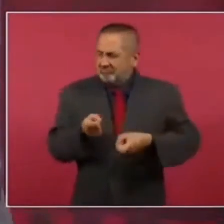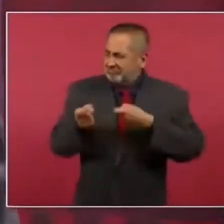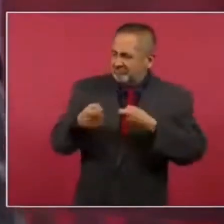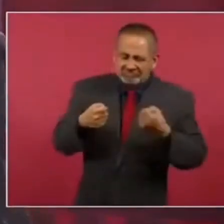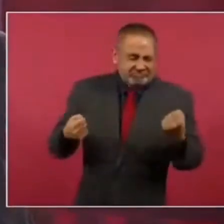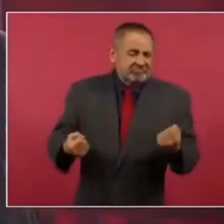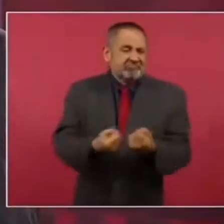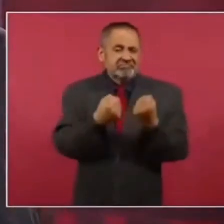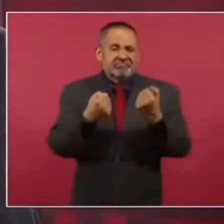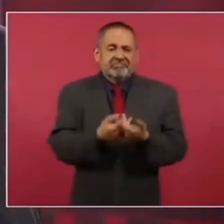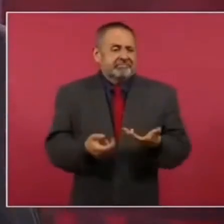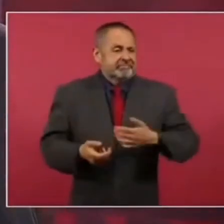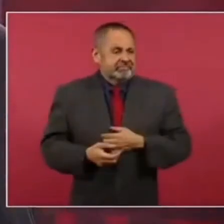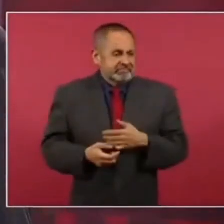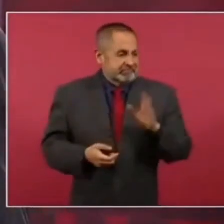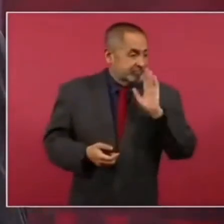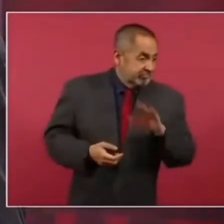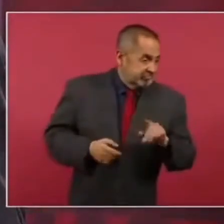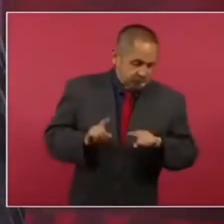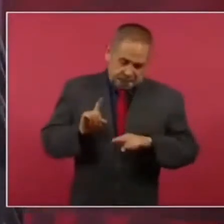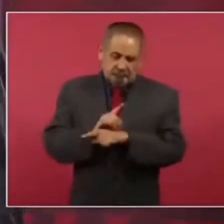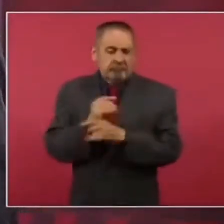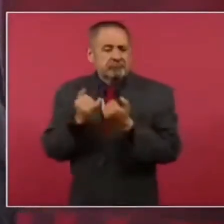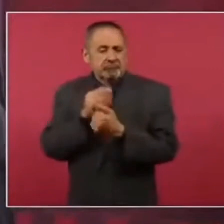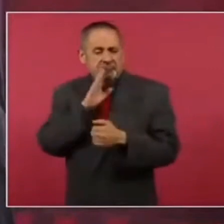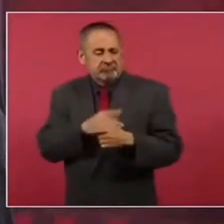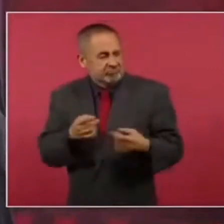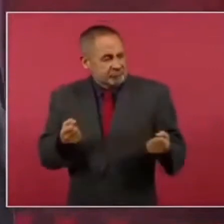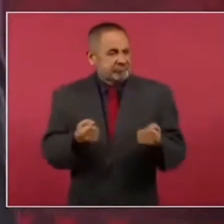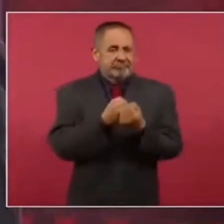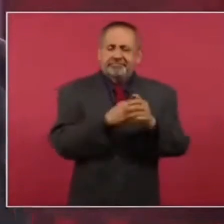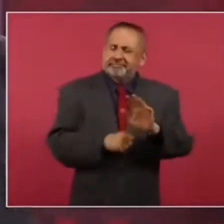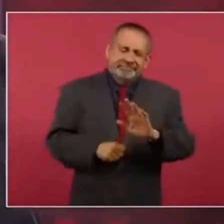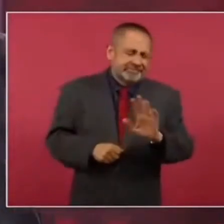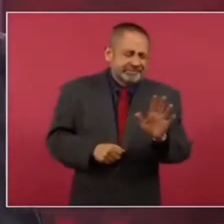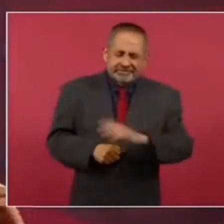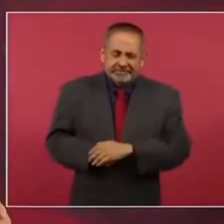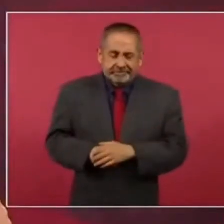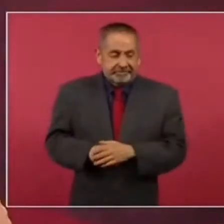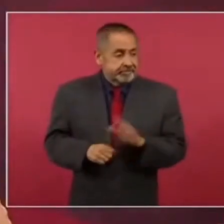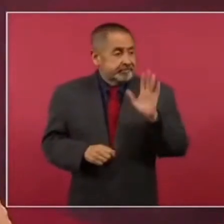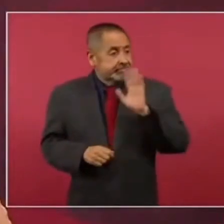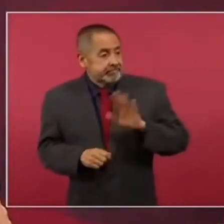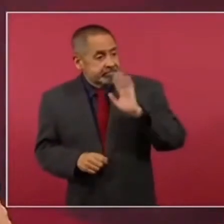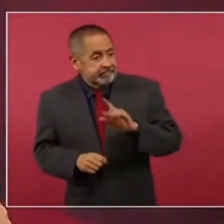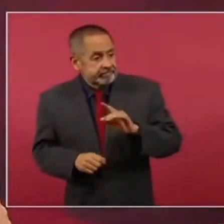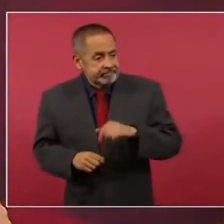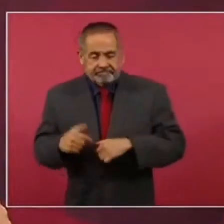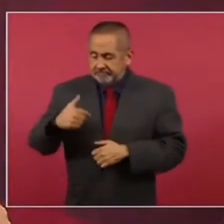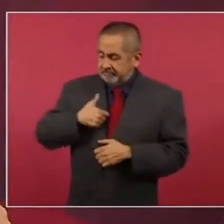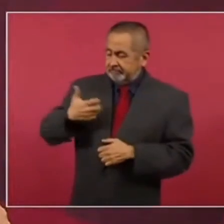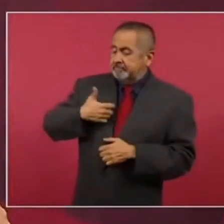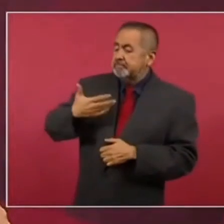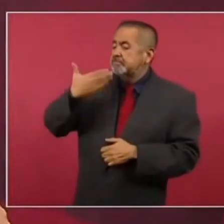querer enfrentar el mal con el mal, cuando el mal hay que enfrentarlo haciendo el bien.